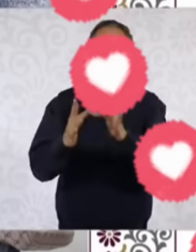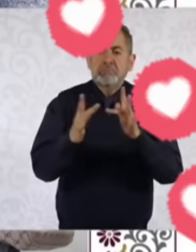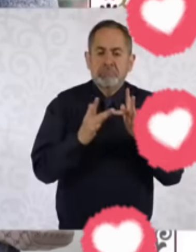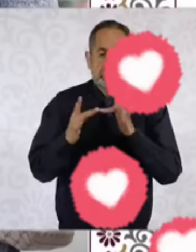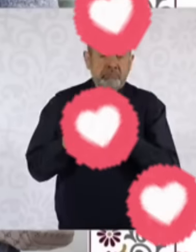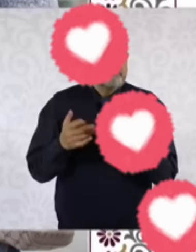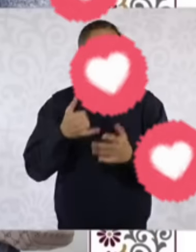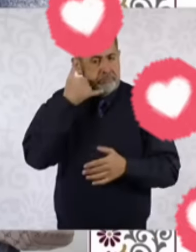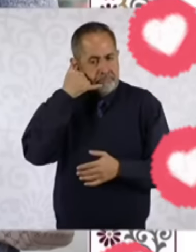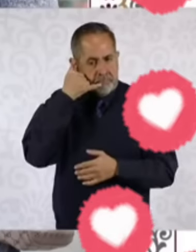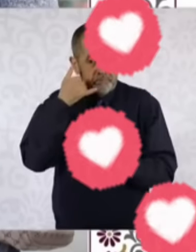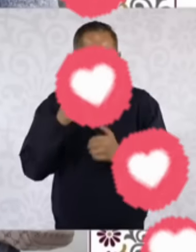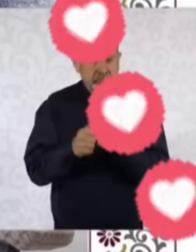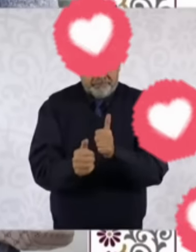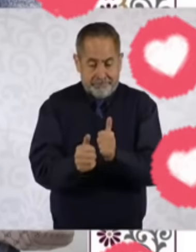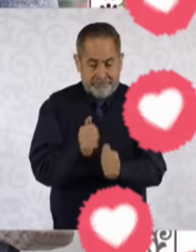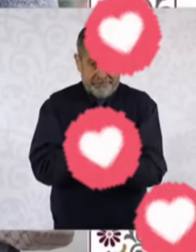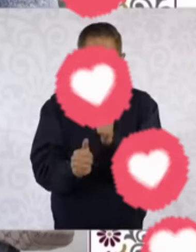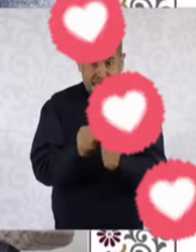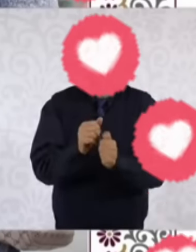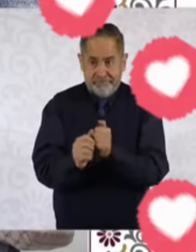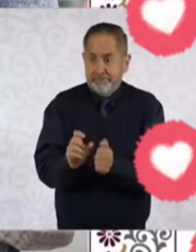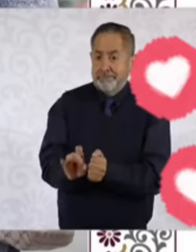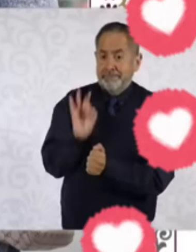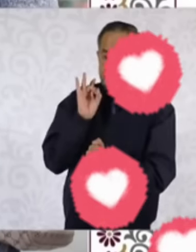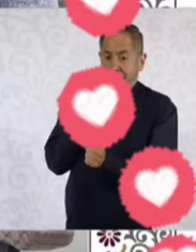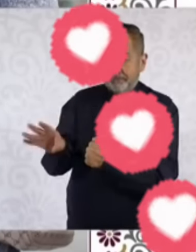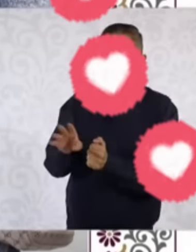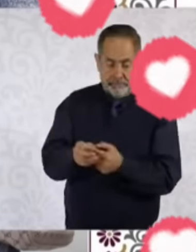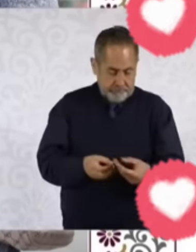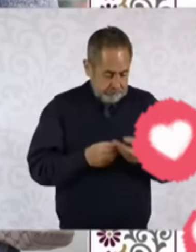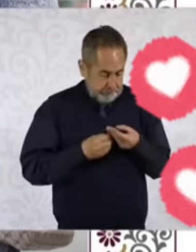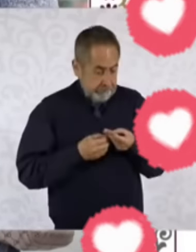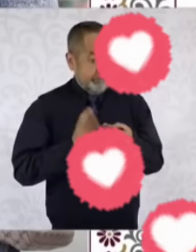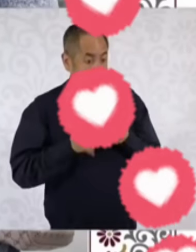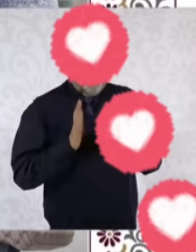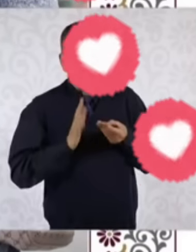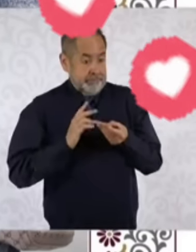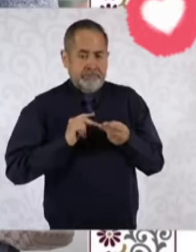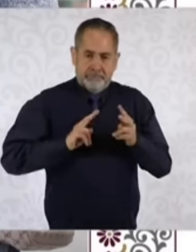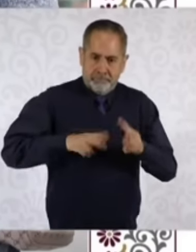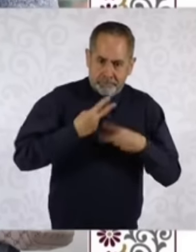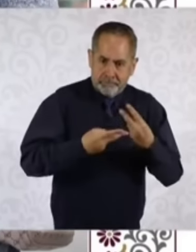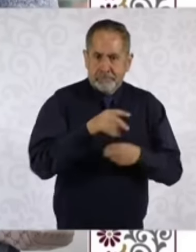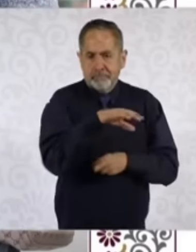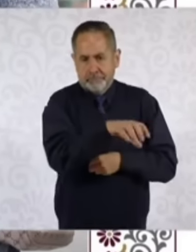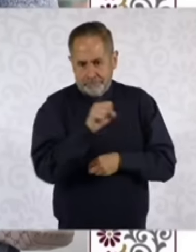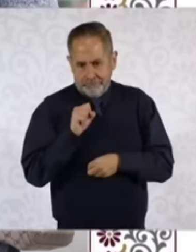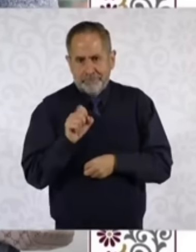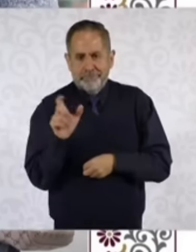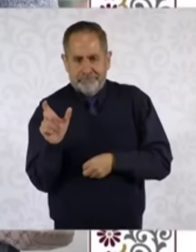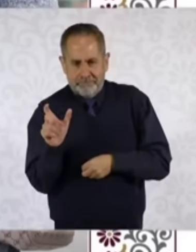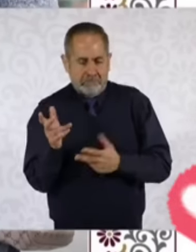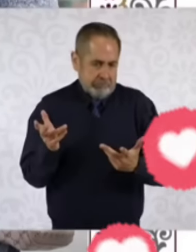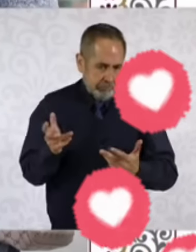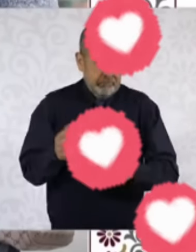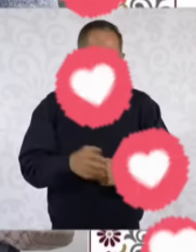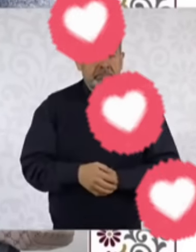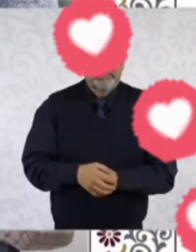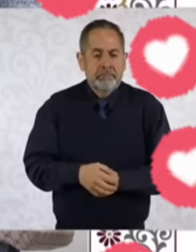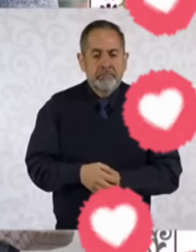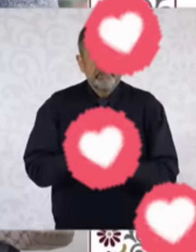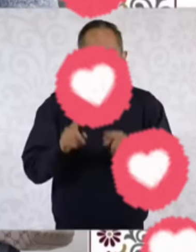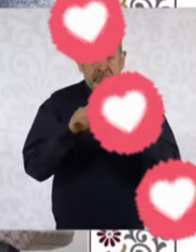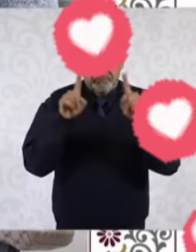a través de un mensaje SMS, les diremos cuando ya está su tarjeta y podrán pasar a recogerla. Y